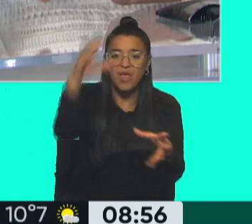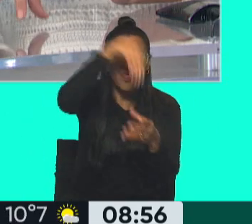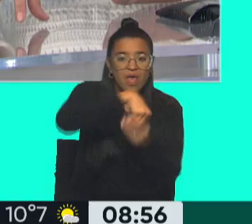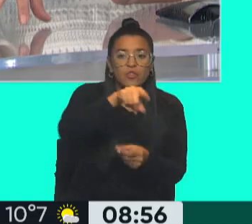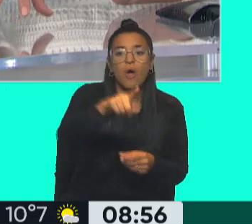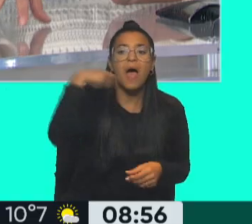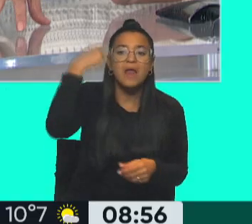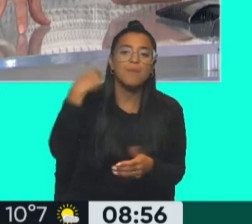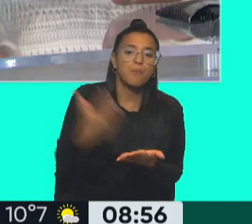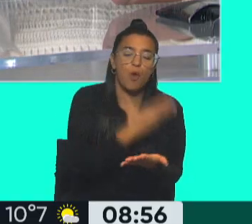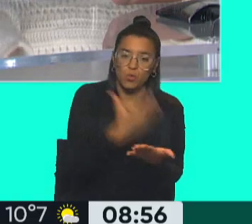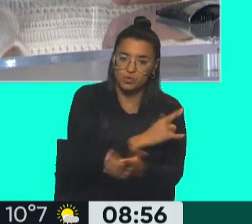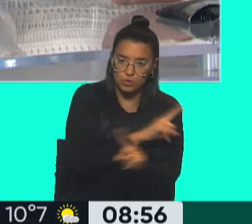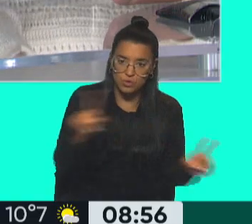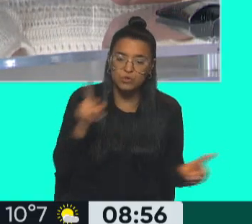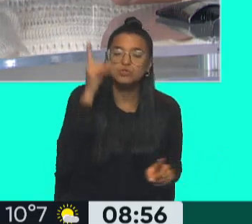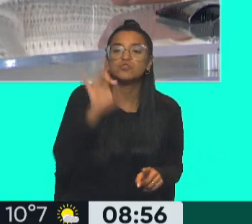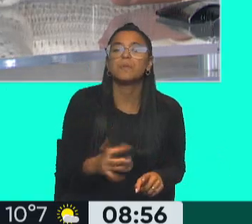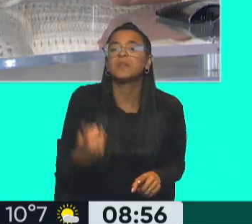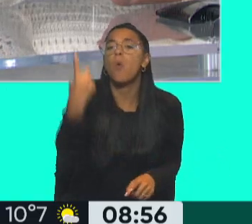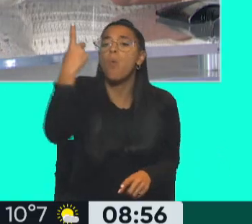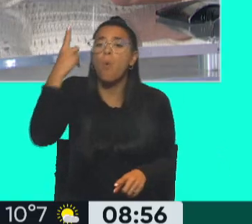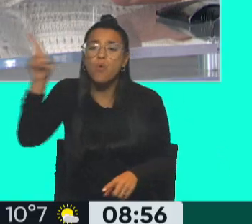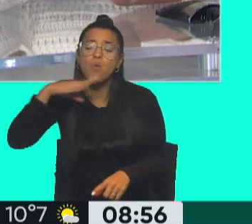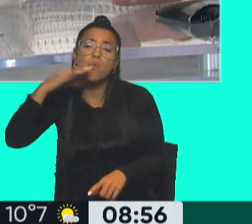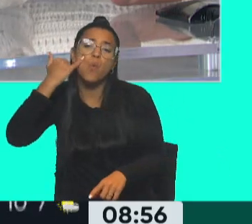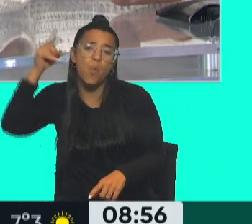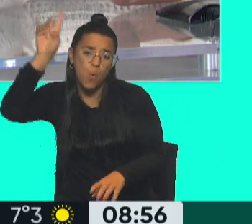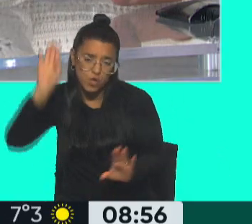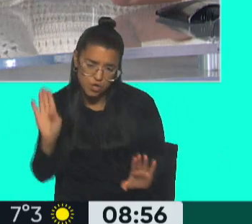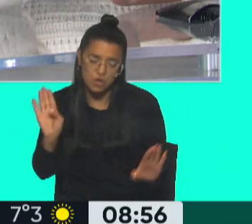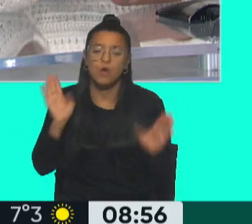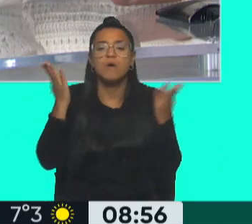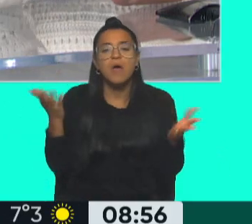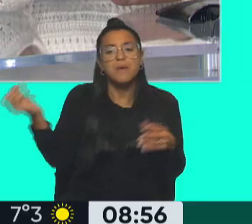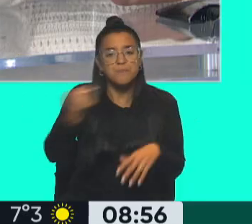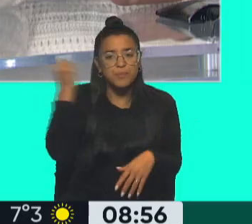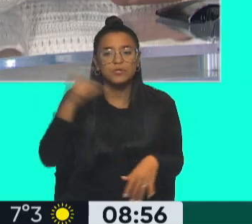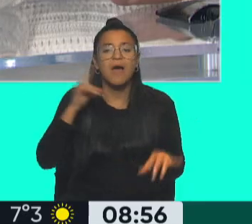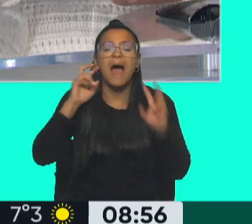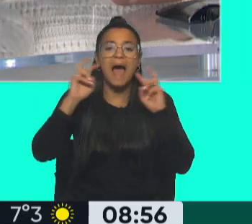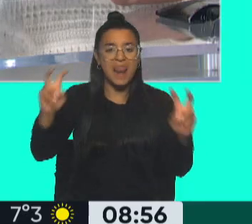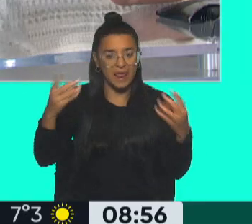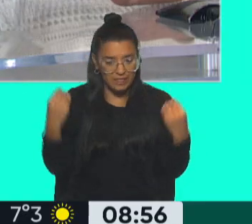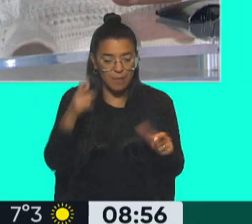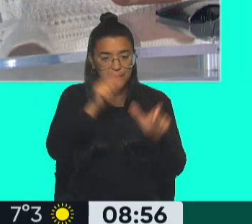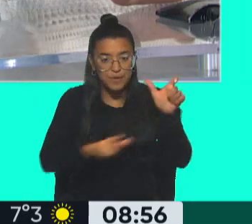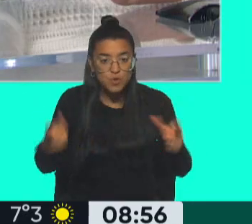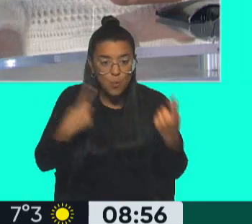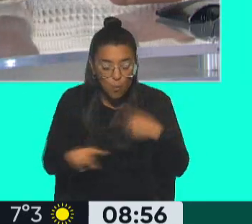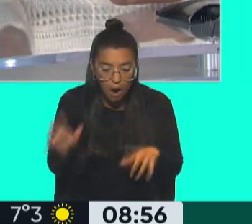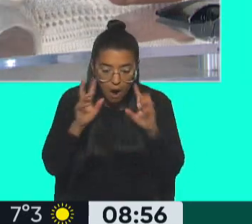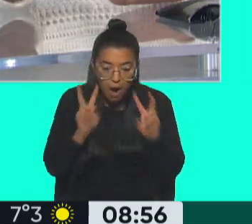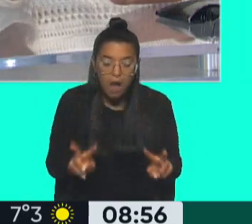animales de producción. Esto es un caso aislado en Jujuy. Por eso es muy importante el alerta temprano, que las personas cuando se